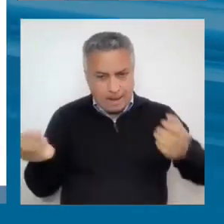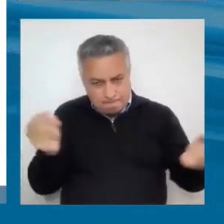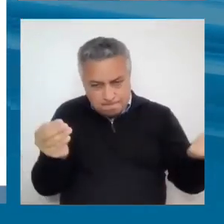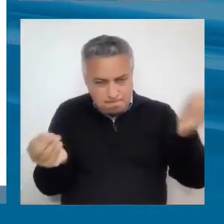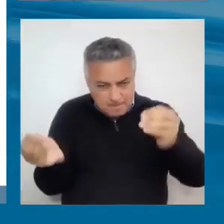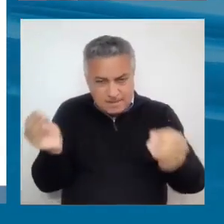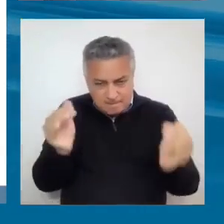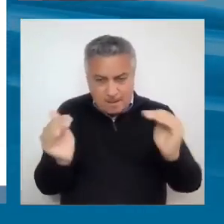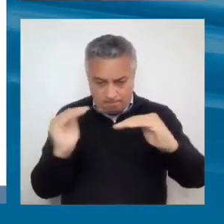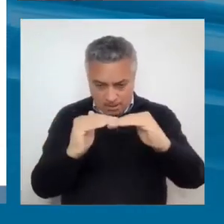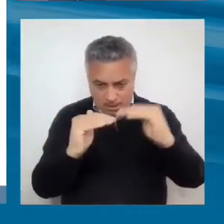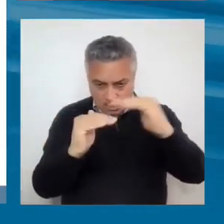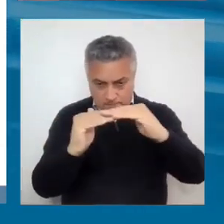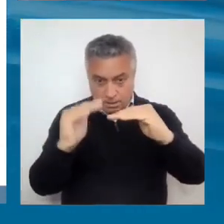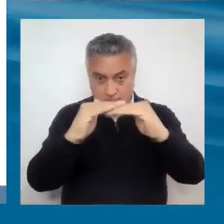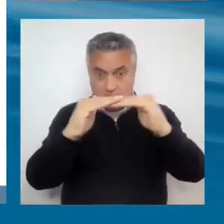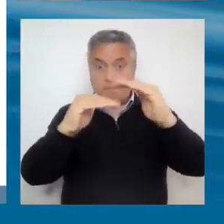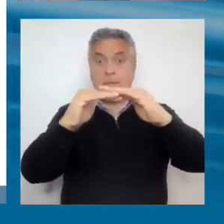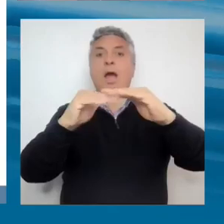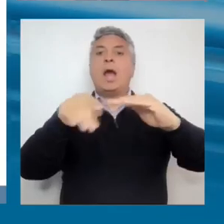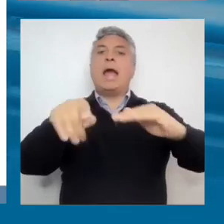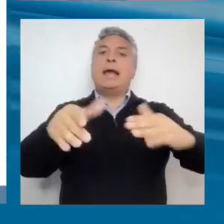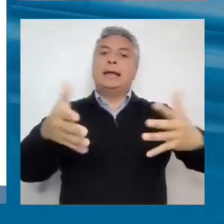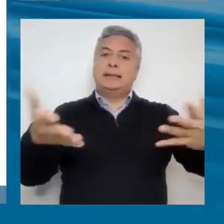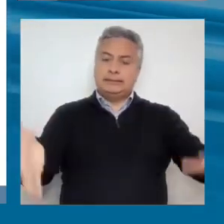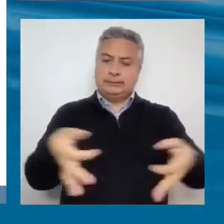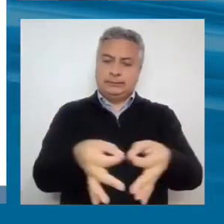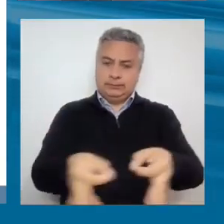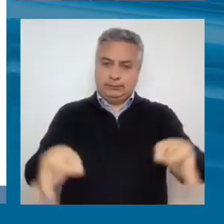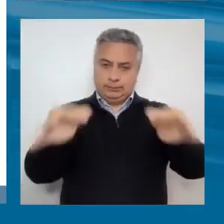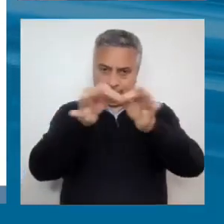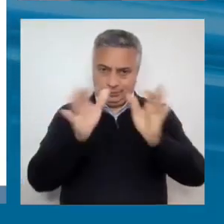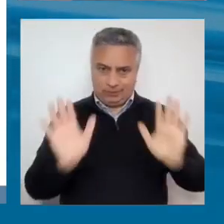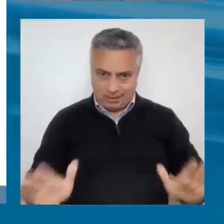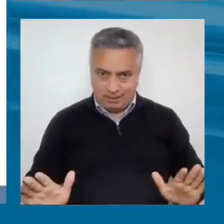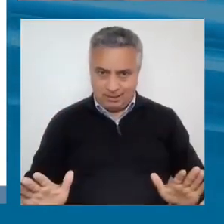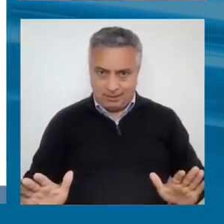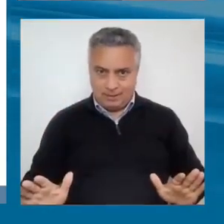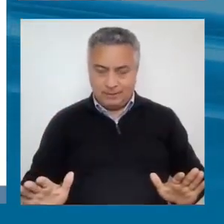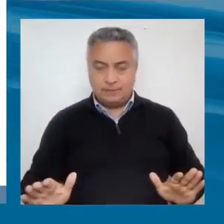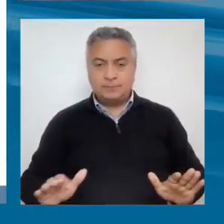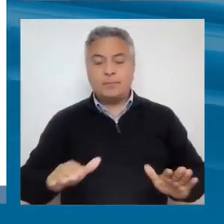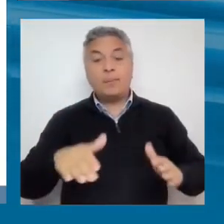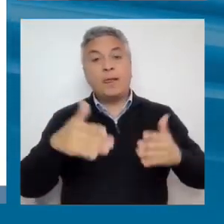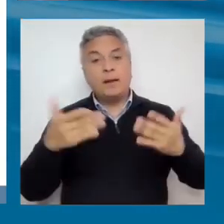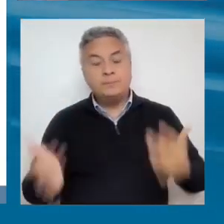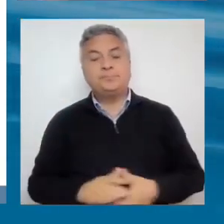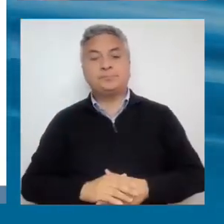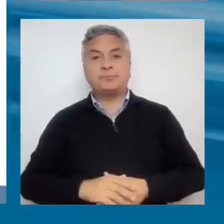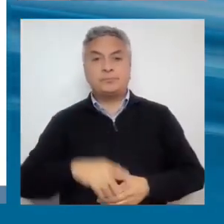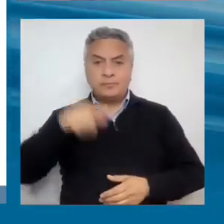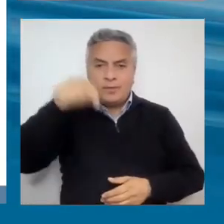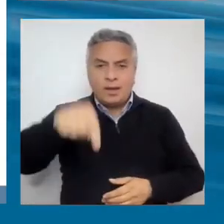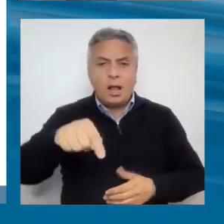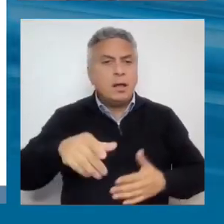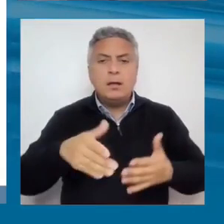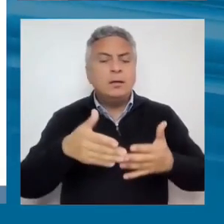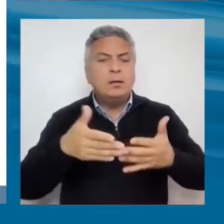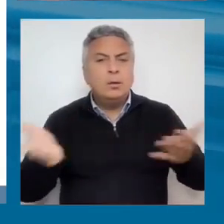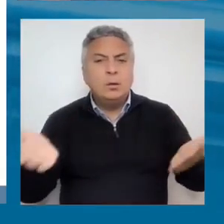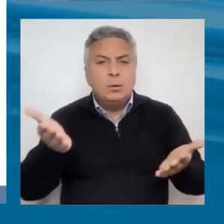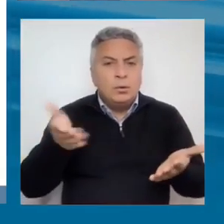Y la gobernanza poco efectiva, bueno, tema enorme, pero aquí lo clave es qué capacidad se tiene,